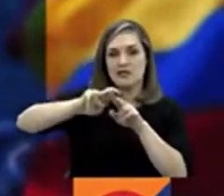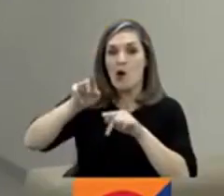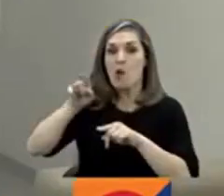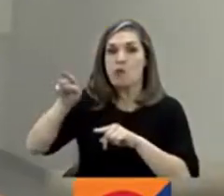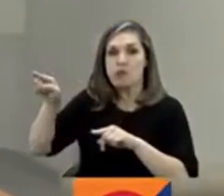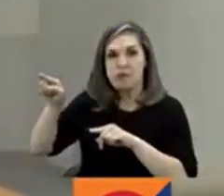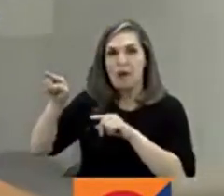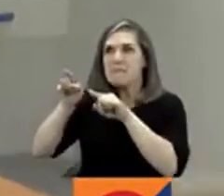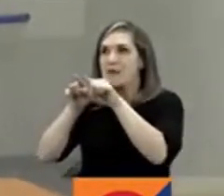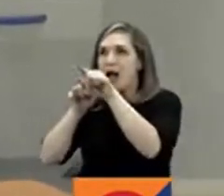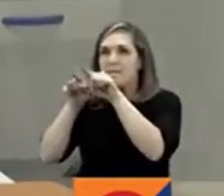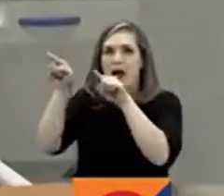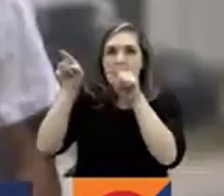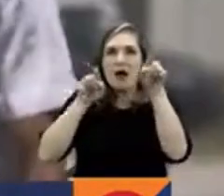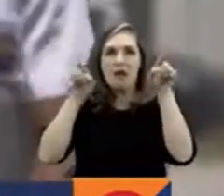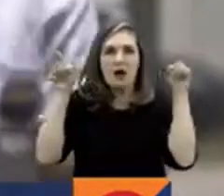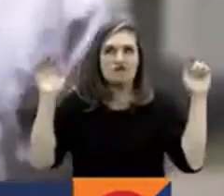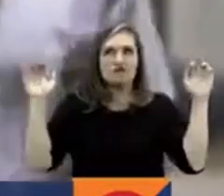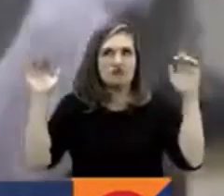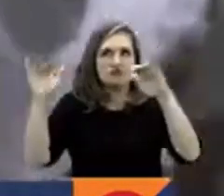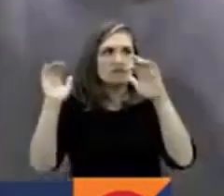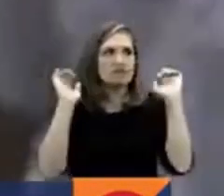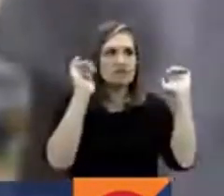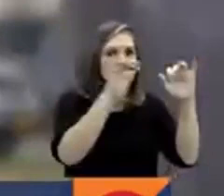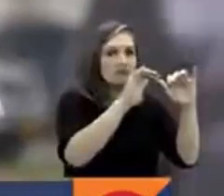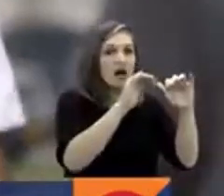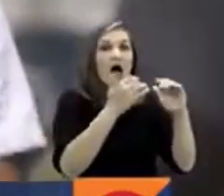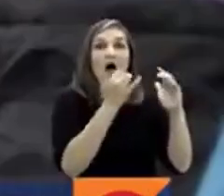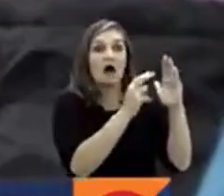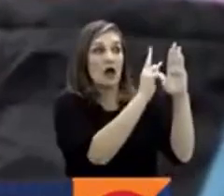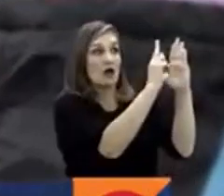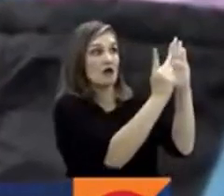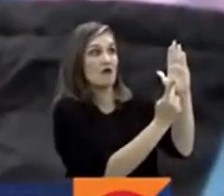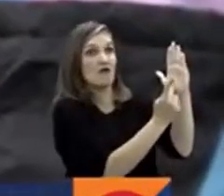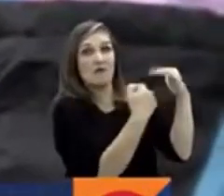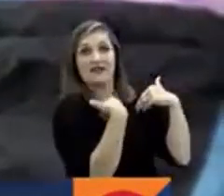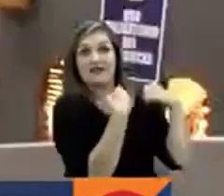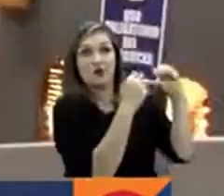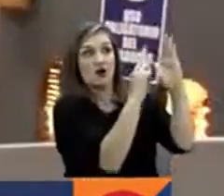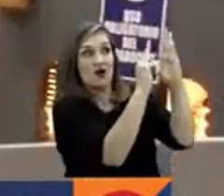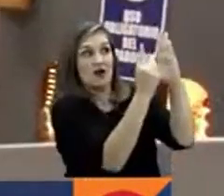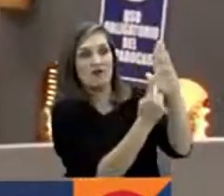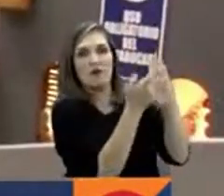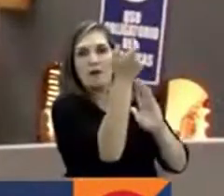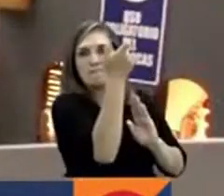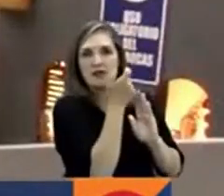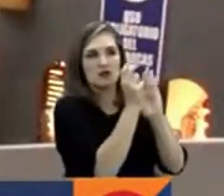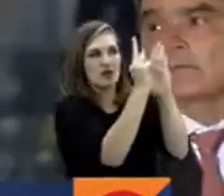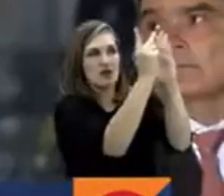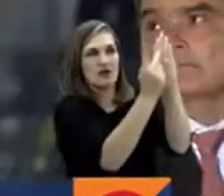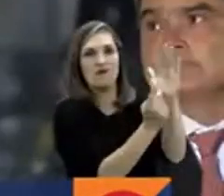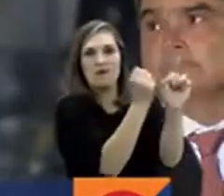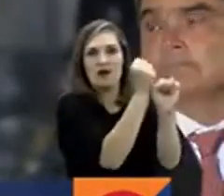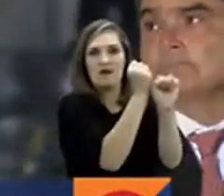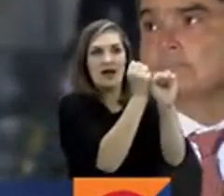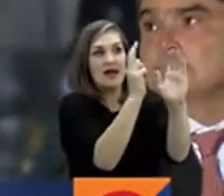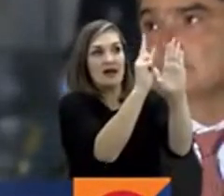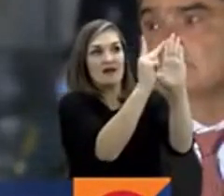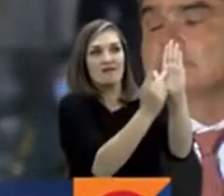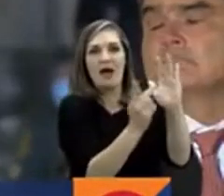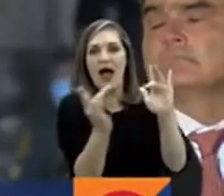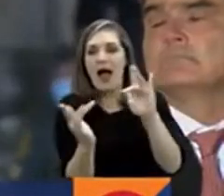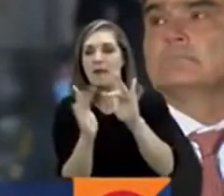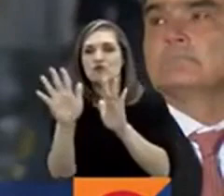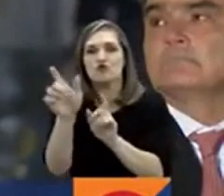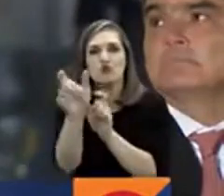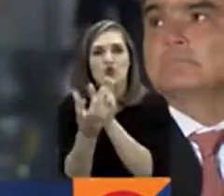Carrera 12. Entre el paquete de reformas que impulsa el gobierno están salud, pensional, laboral, ley de sometimiento, plan de desarrollo